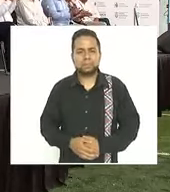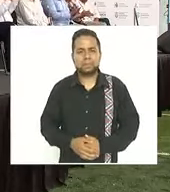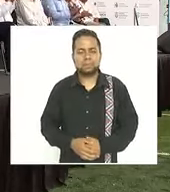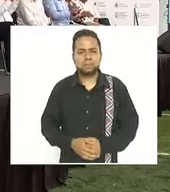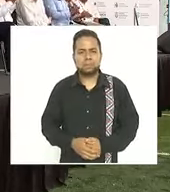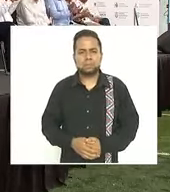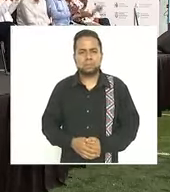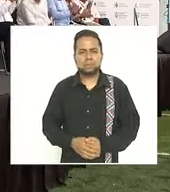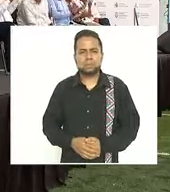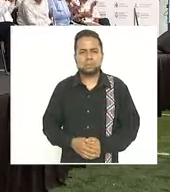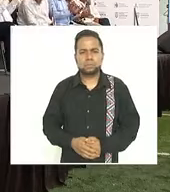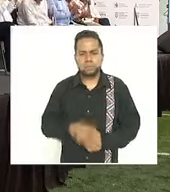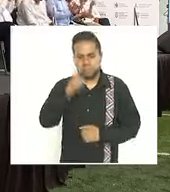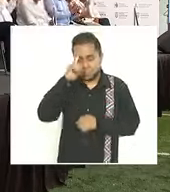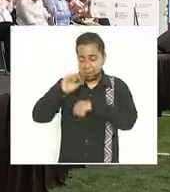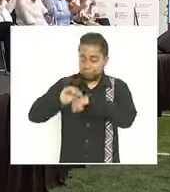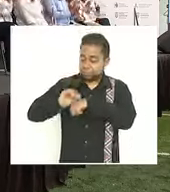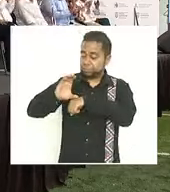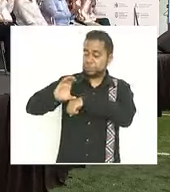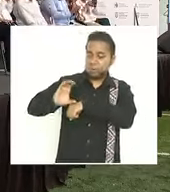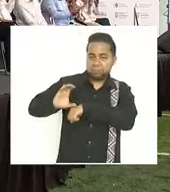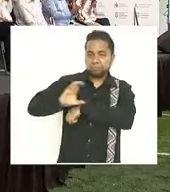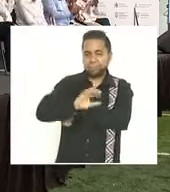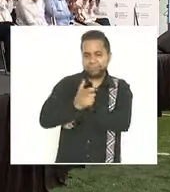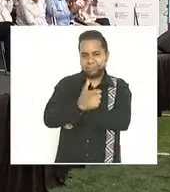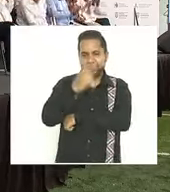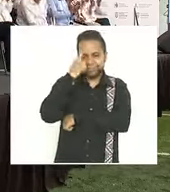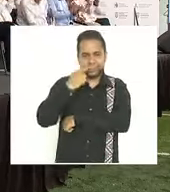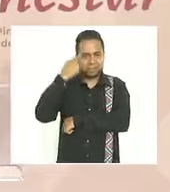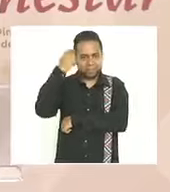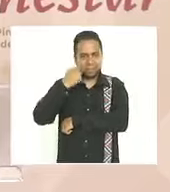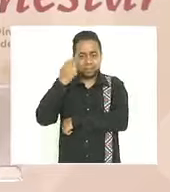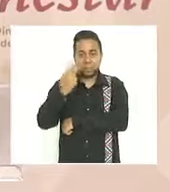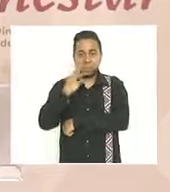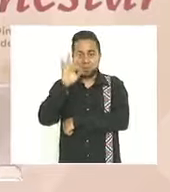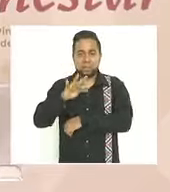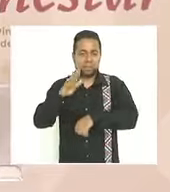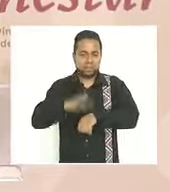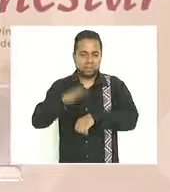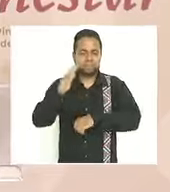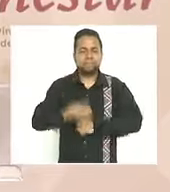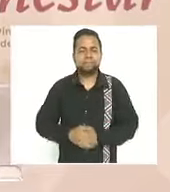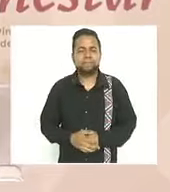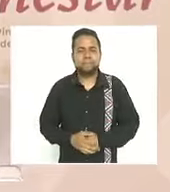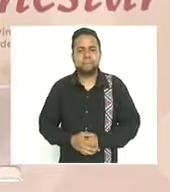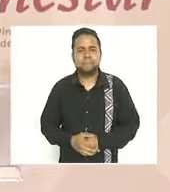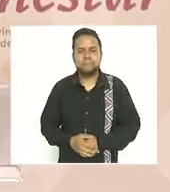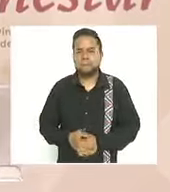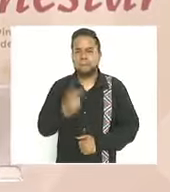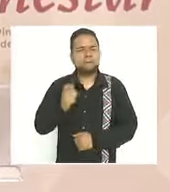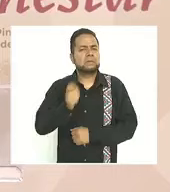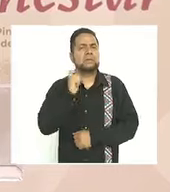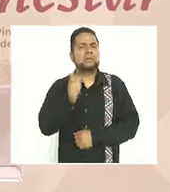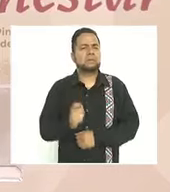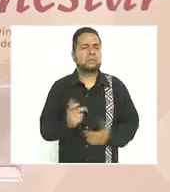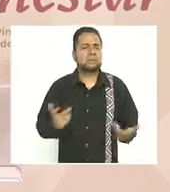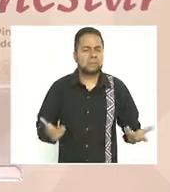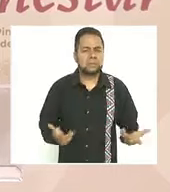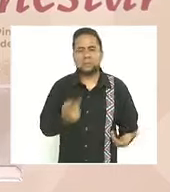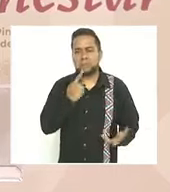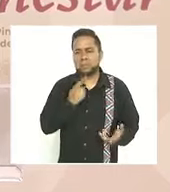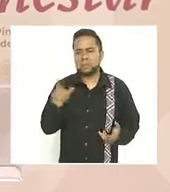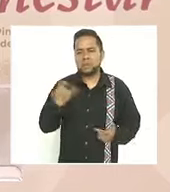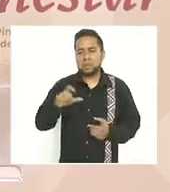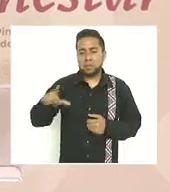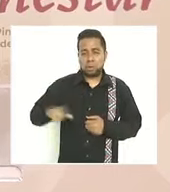de aumento a esta pensión eso significará que al final